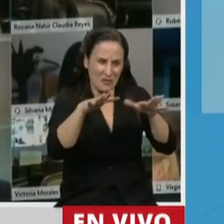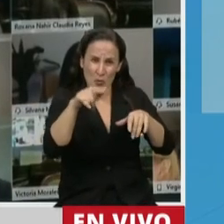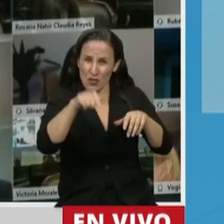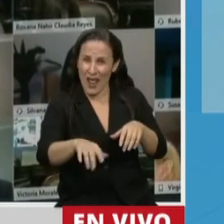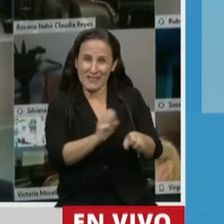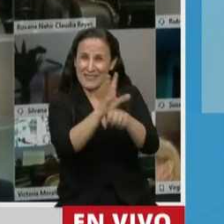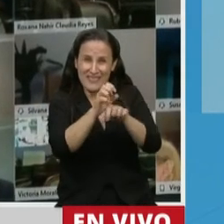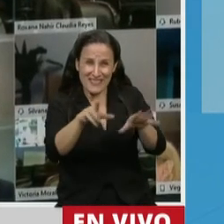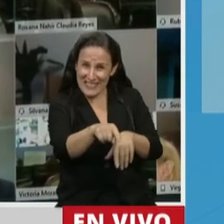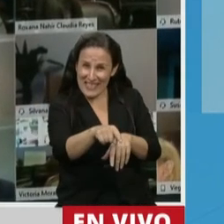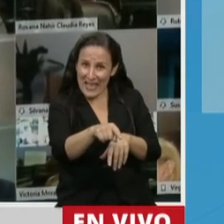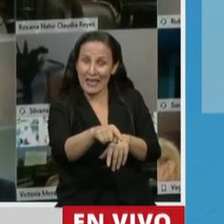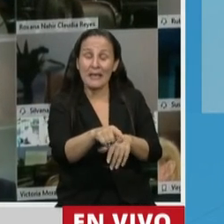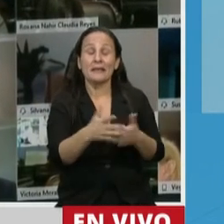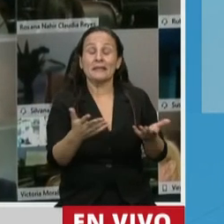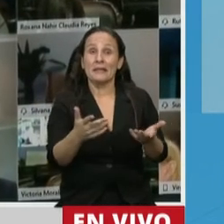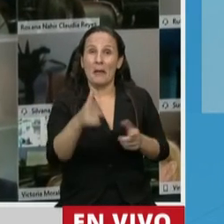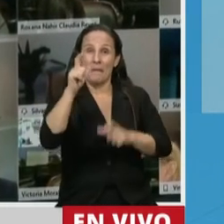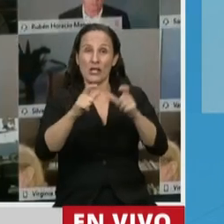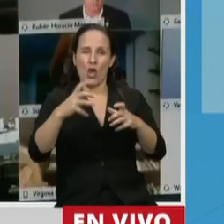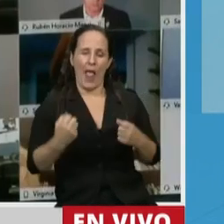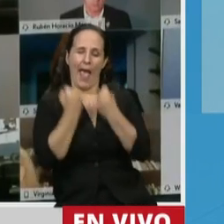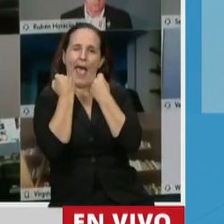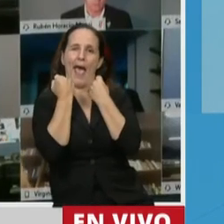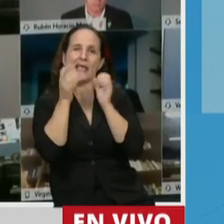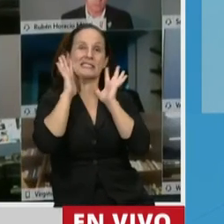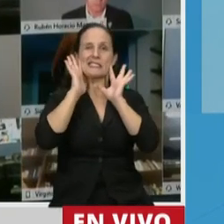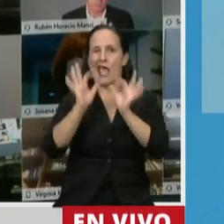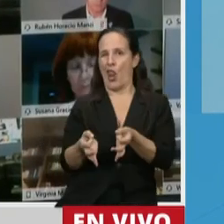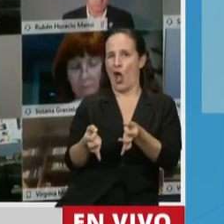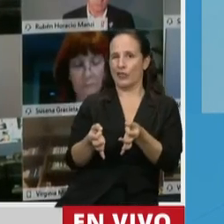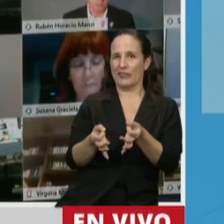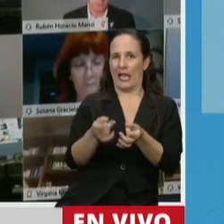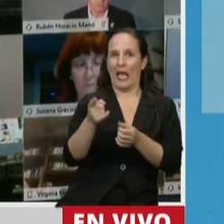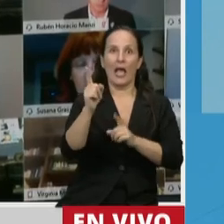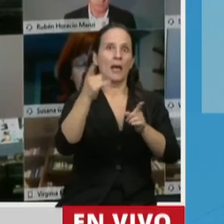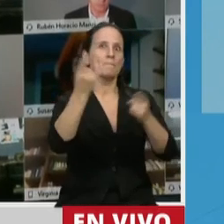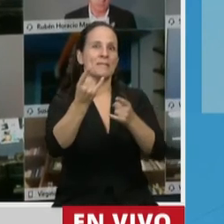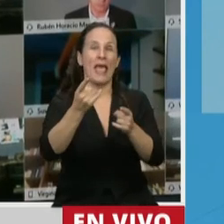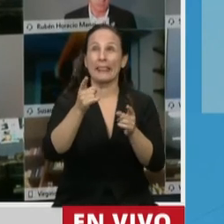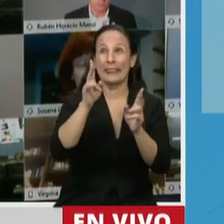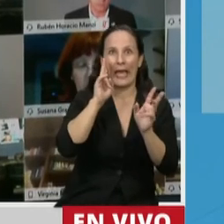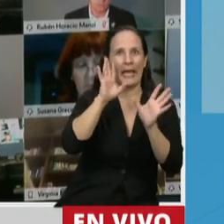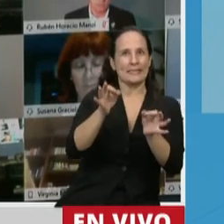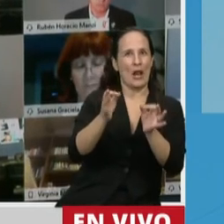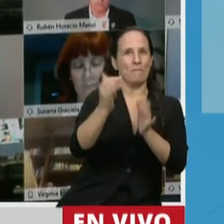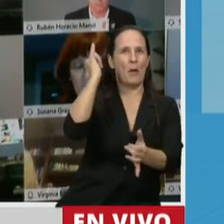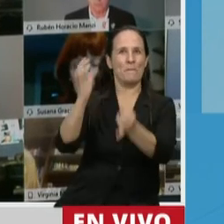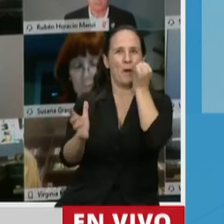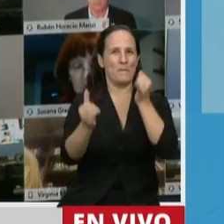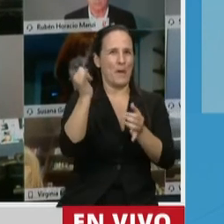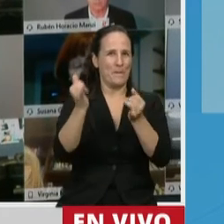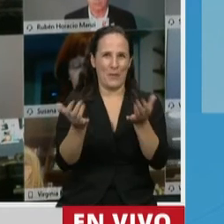enfrentando expone a los mezquinos, exhibe las mentiras de los relatos y desnuda las miserias.